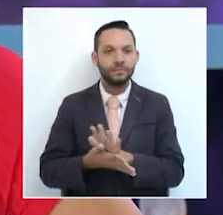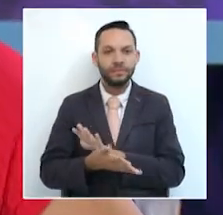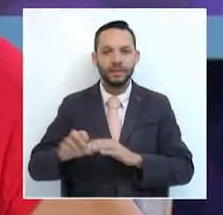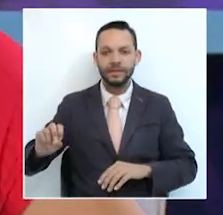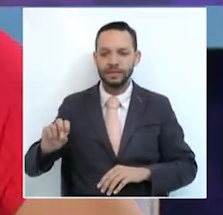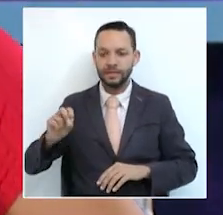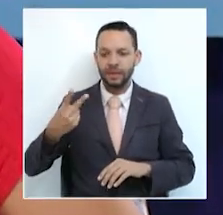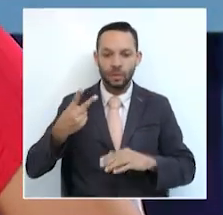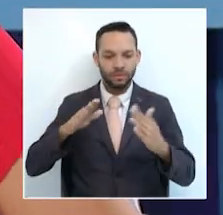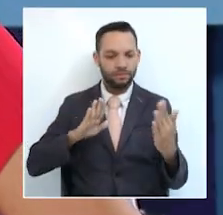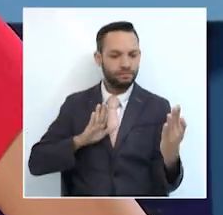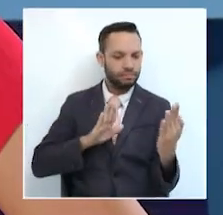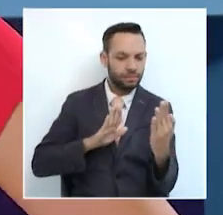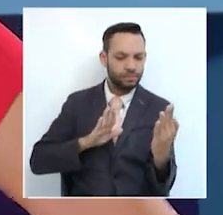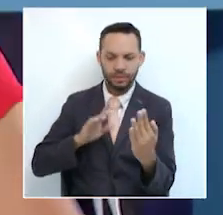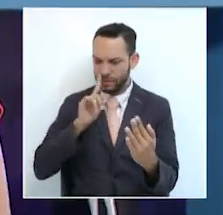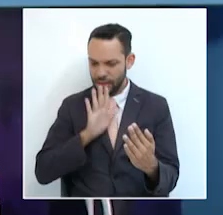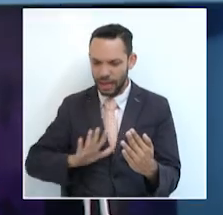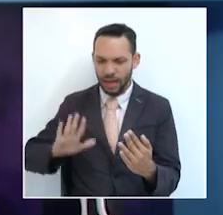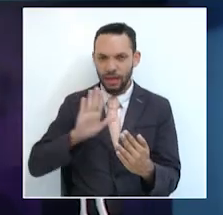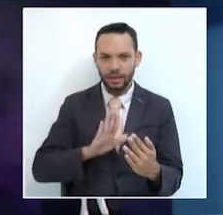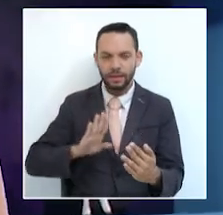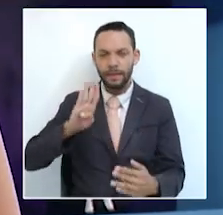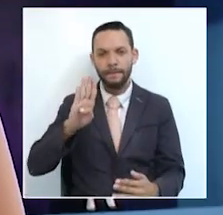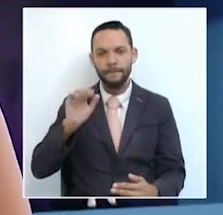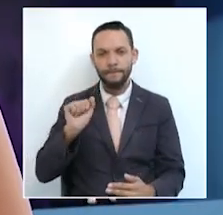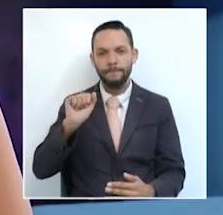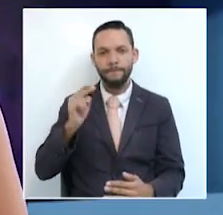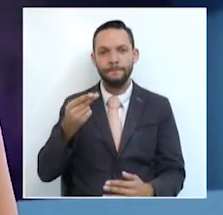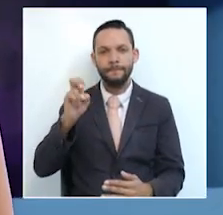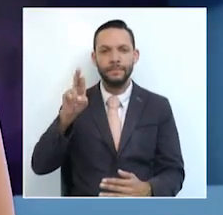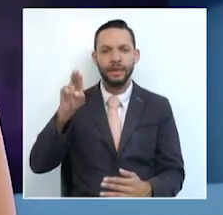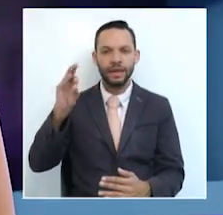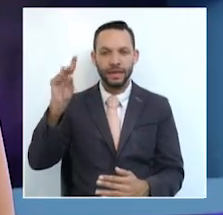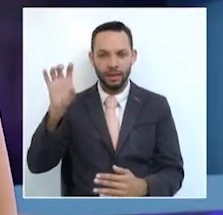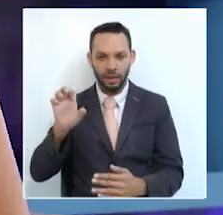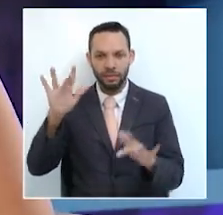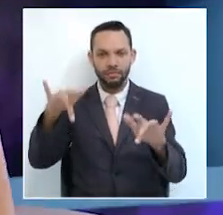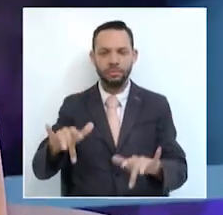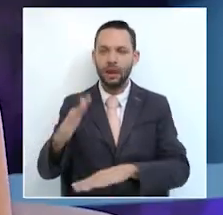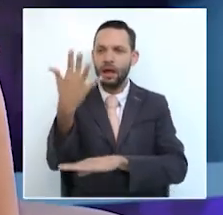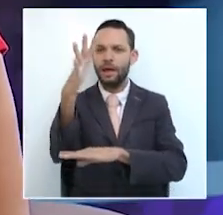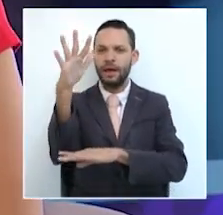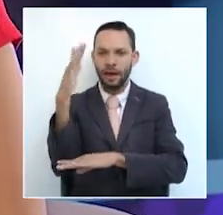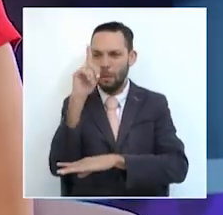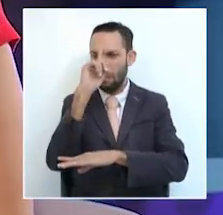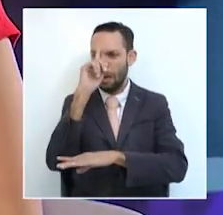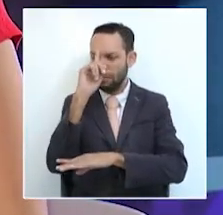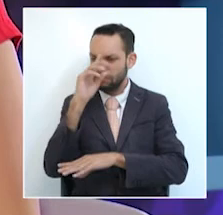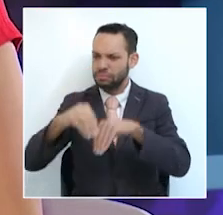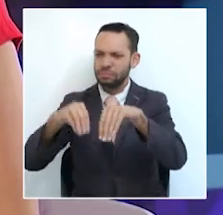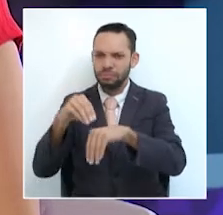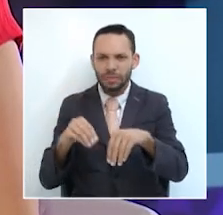encuentro nacional en torno al mareque en Pijao Quindío en el que se desarrollará un conocimiento de saberes, sentires